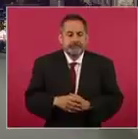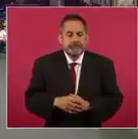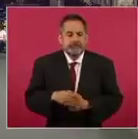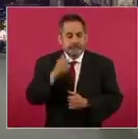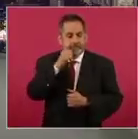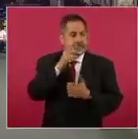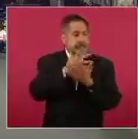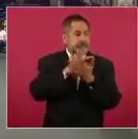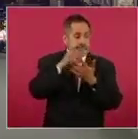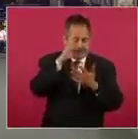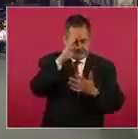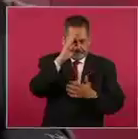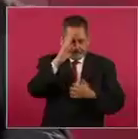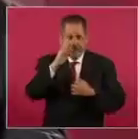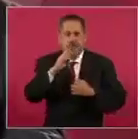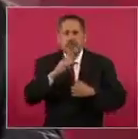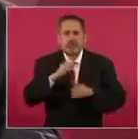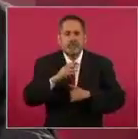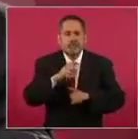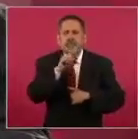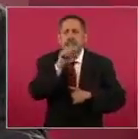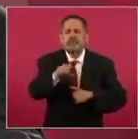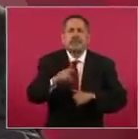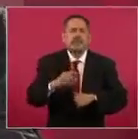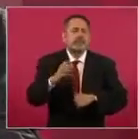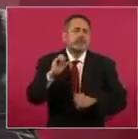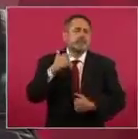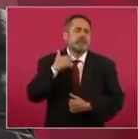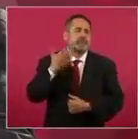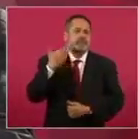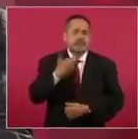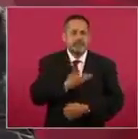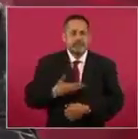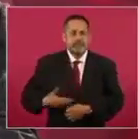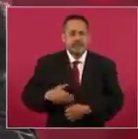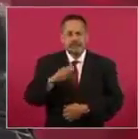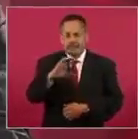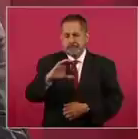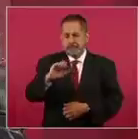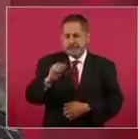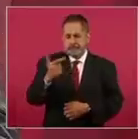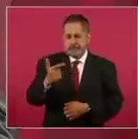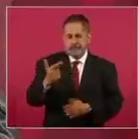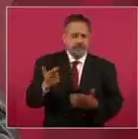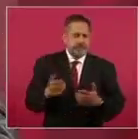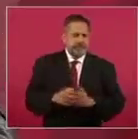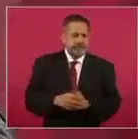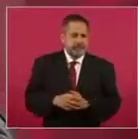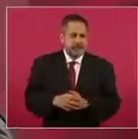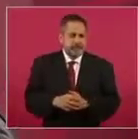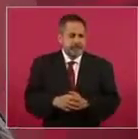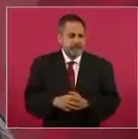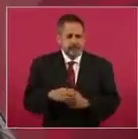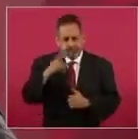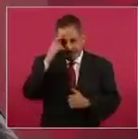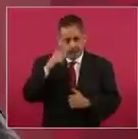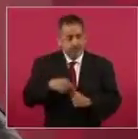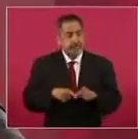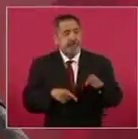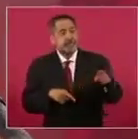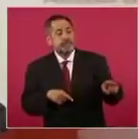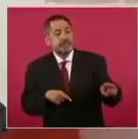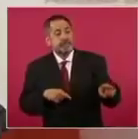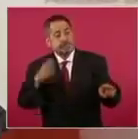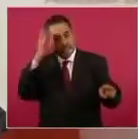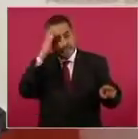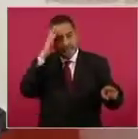lo que hizo Salinas cuando un dirigente petrolero fue a la